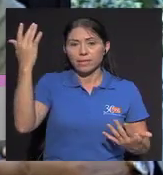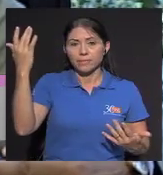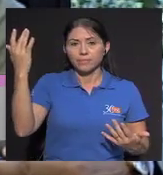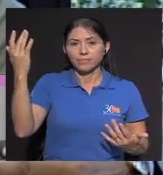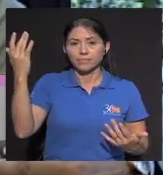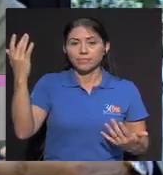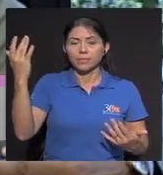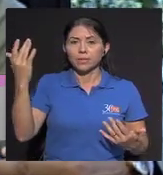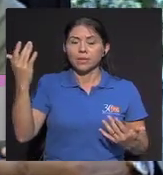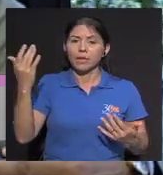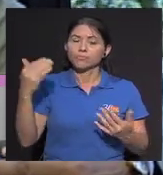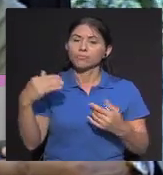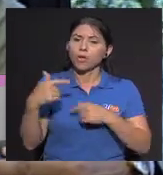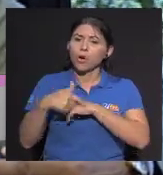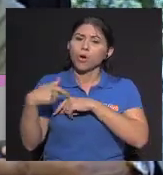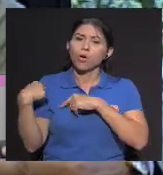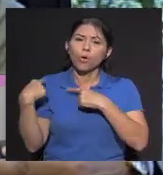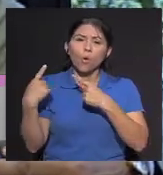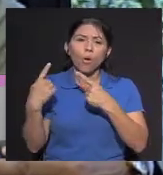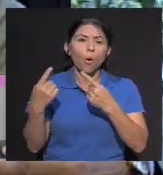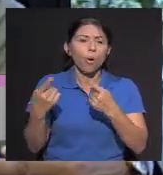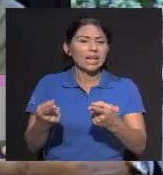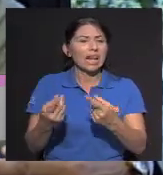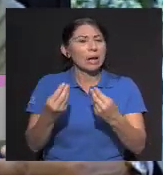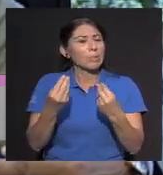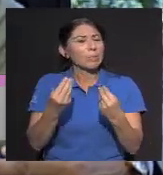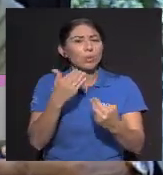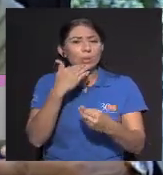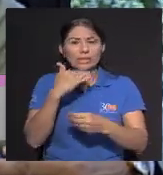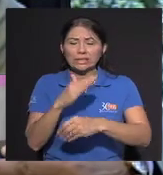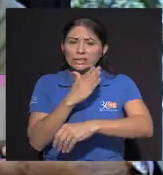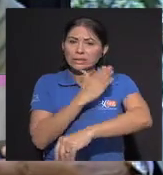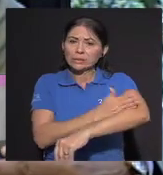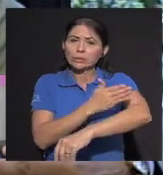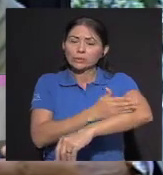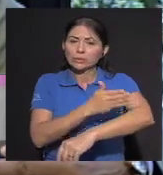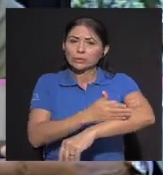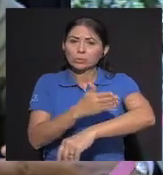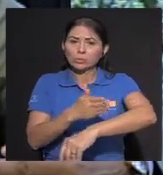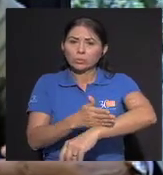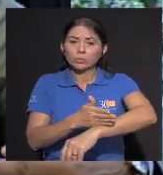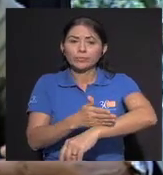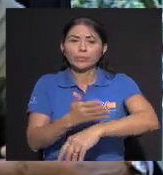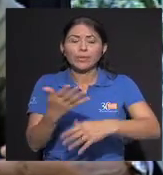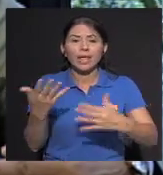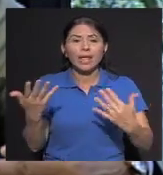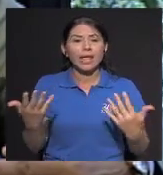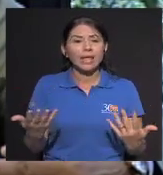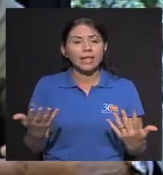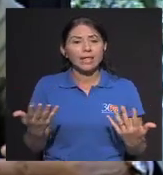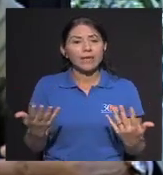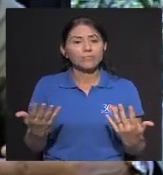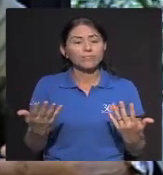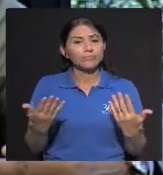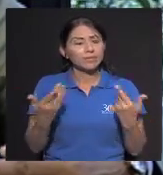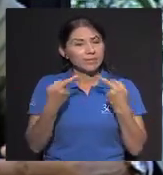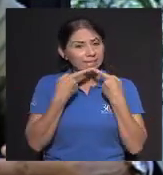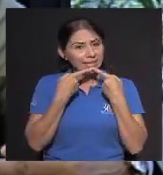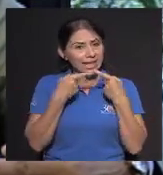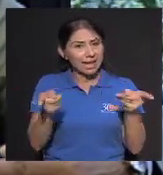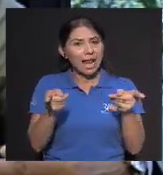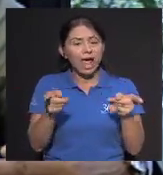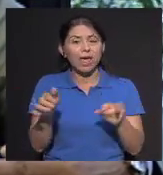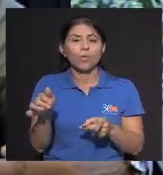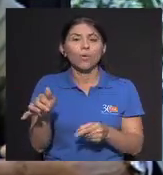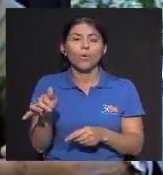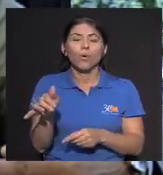crónica, muy devastadora En la cual se